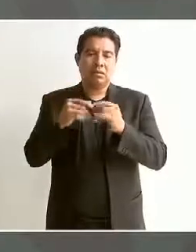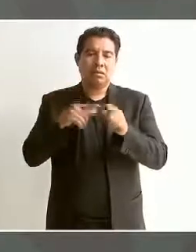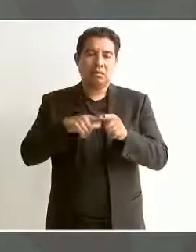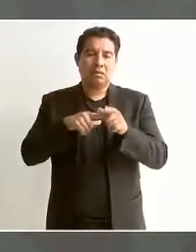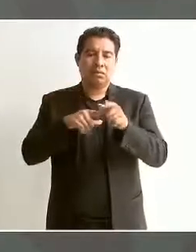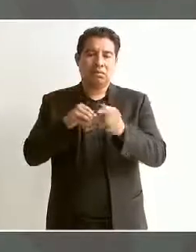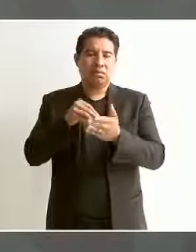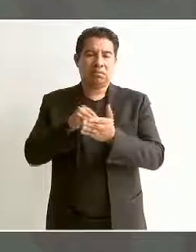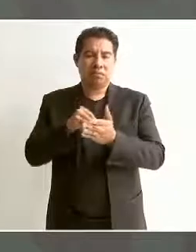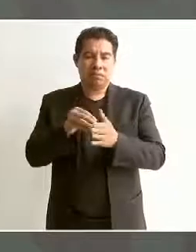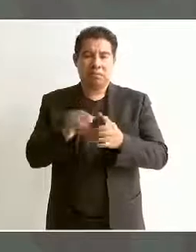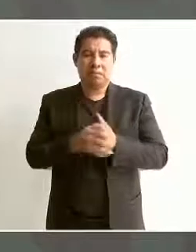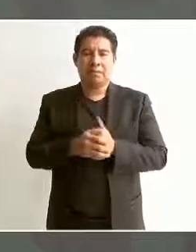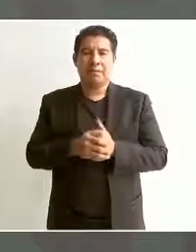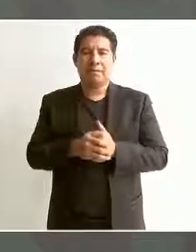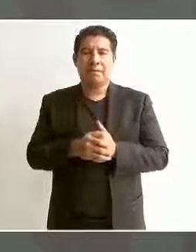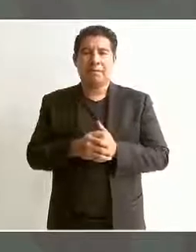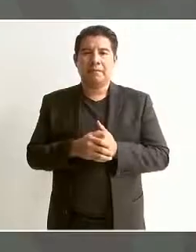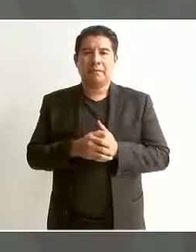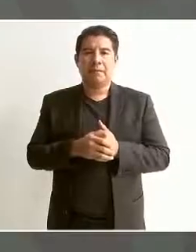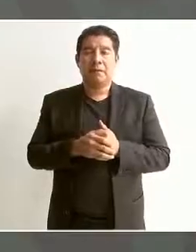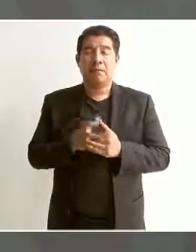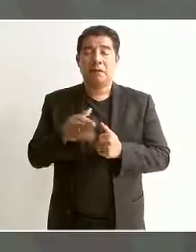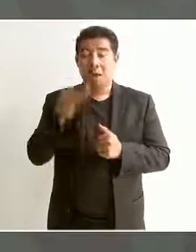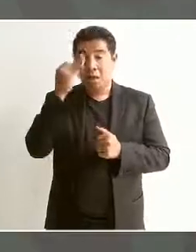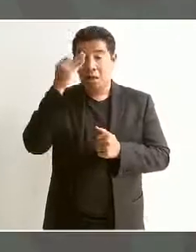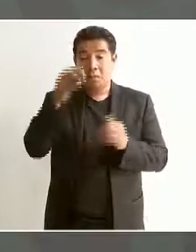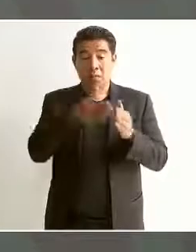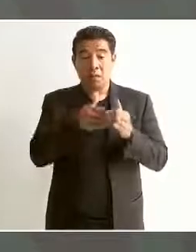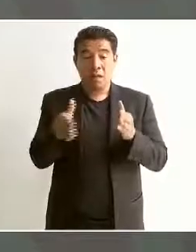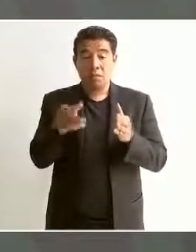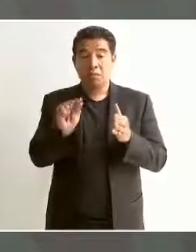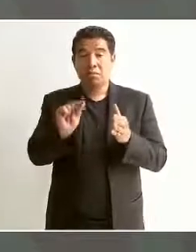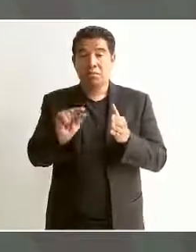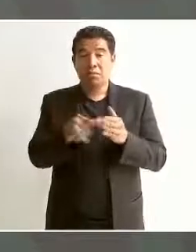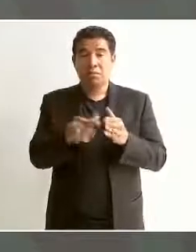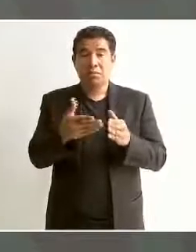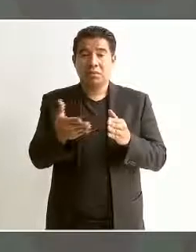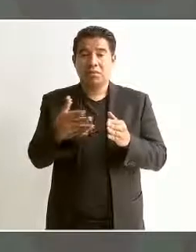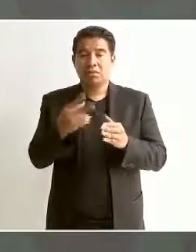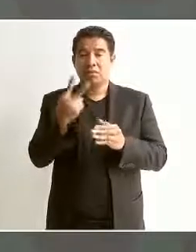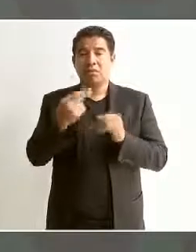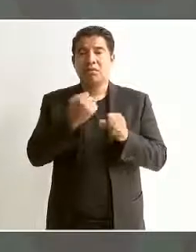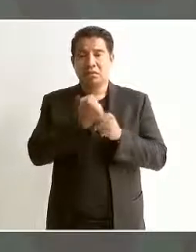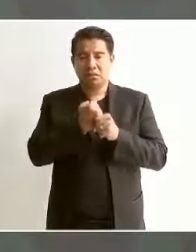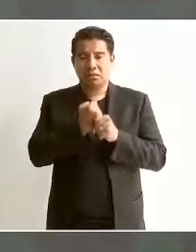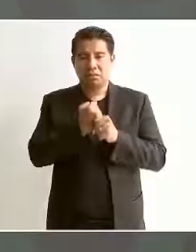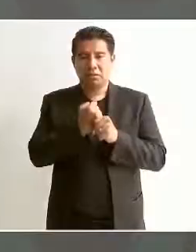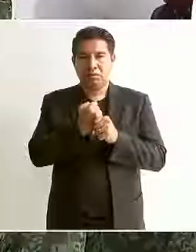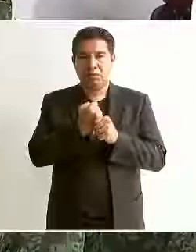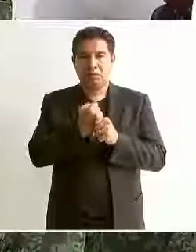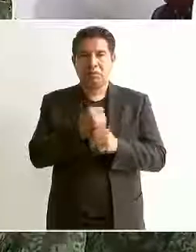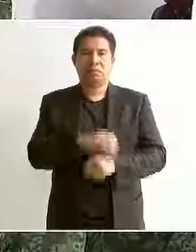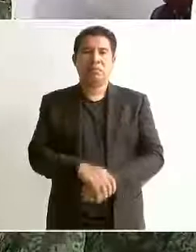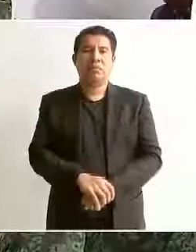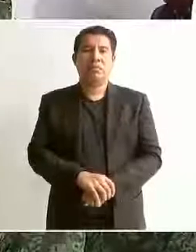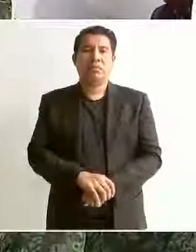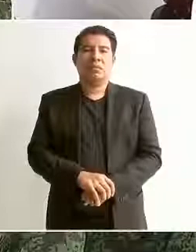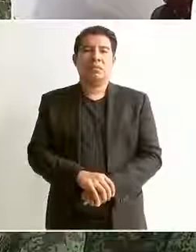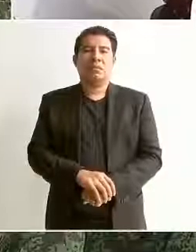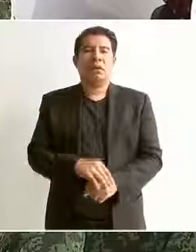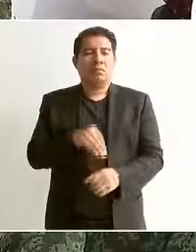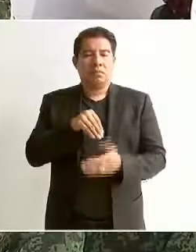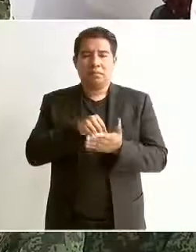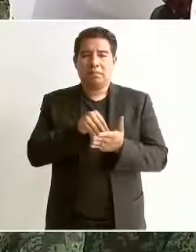a pesar de tener poco tiempo, un poco más de dos años, ya tiene